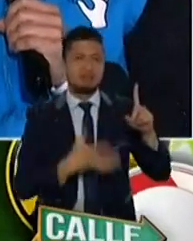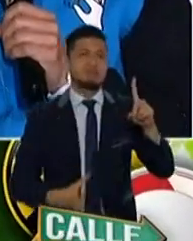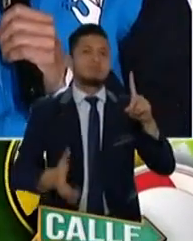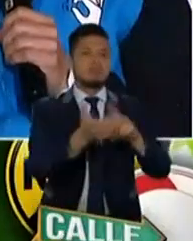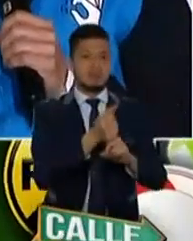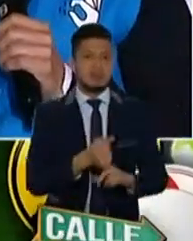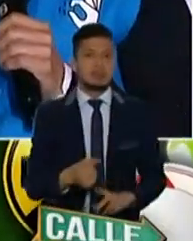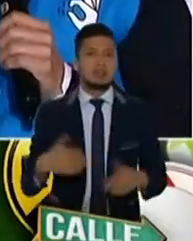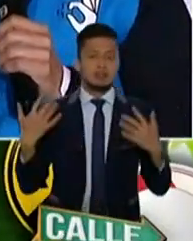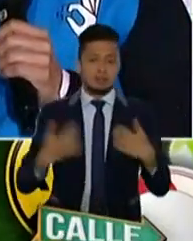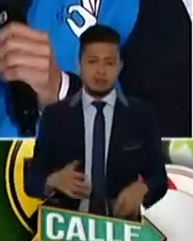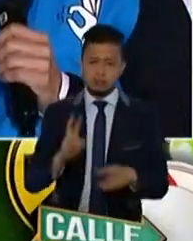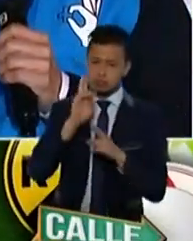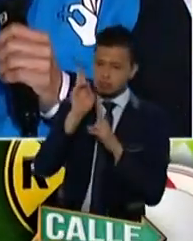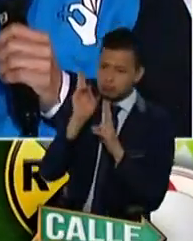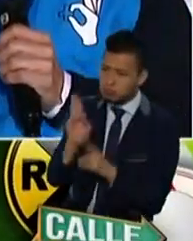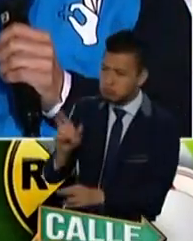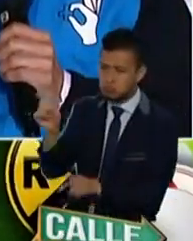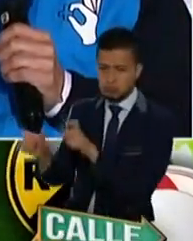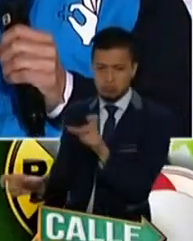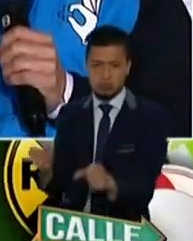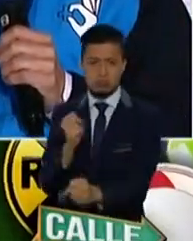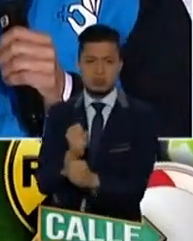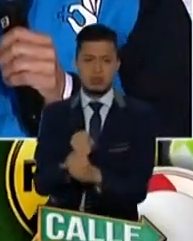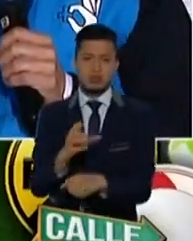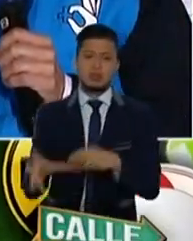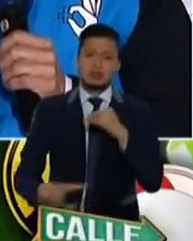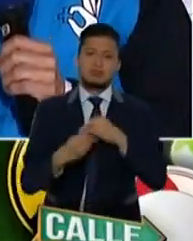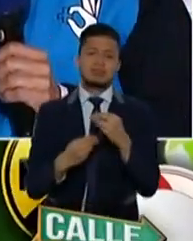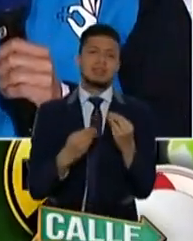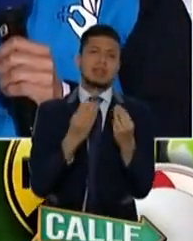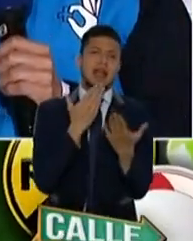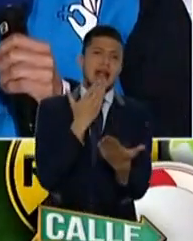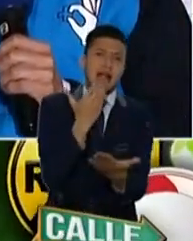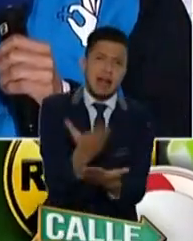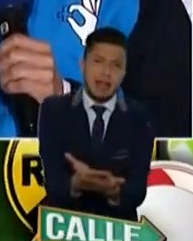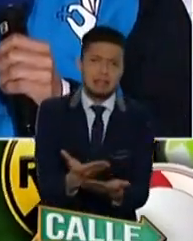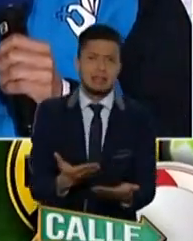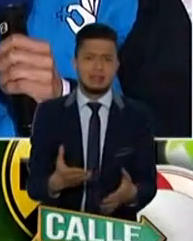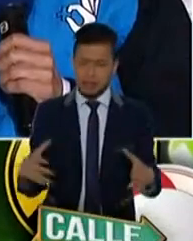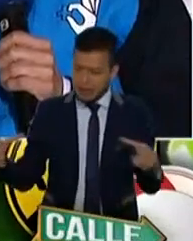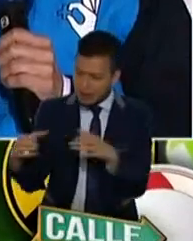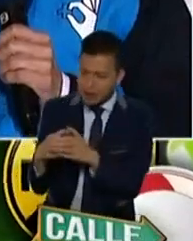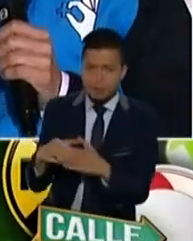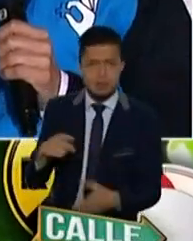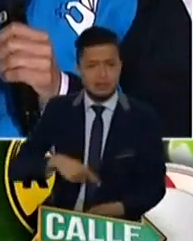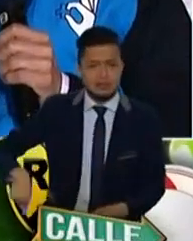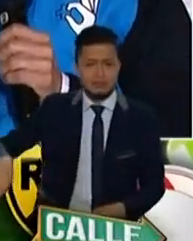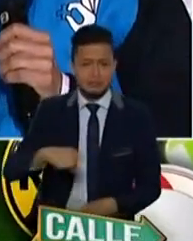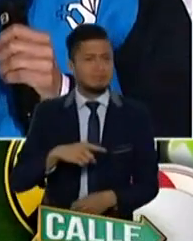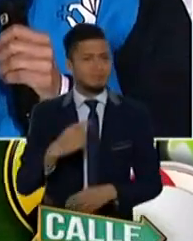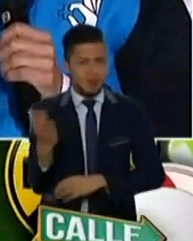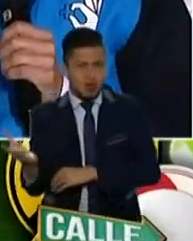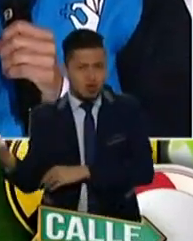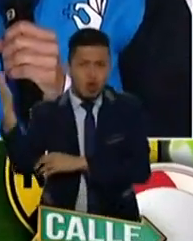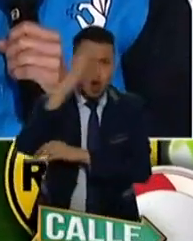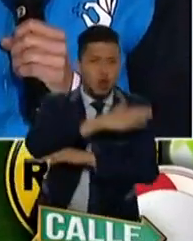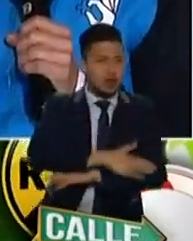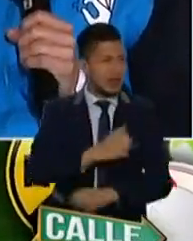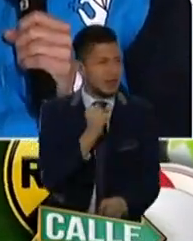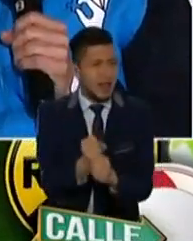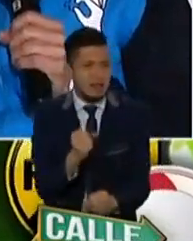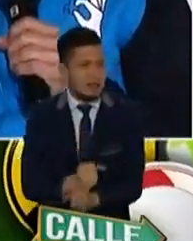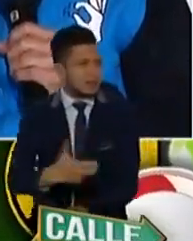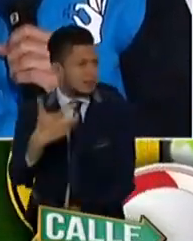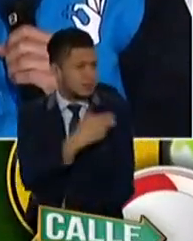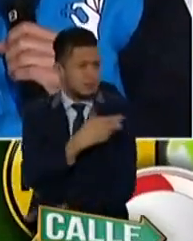reconocimiento al personal y además el agradecimiento a este gran equipo que estuvo todo el día haciendo el trabajo